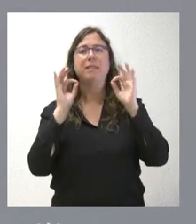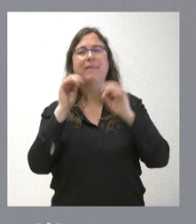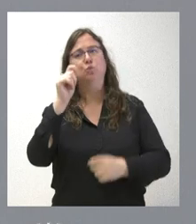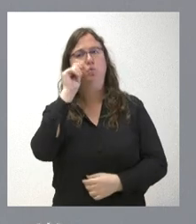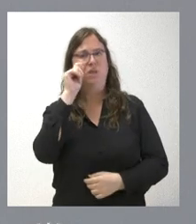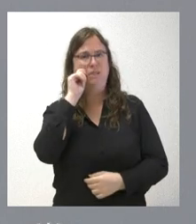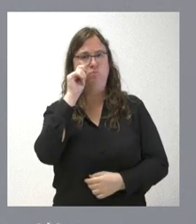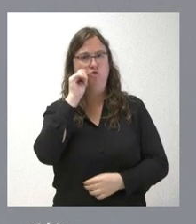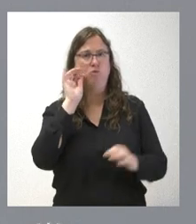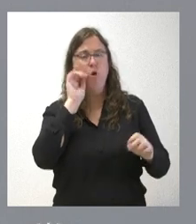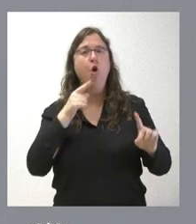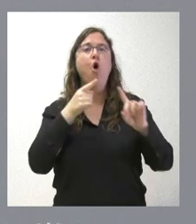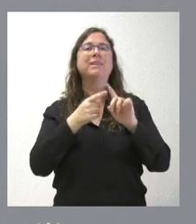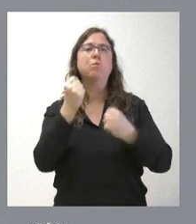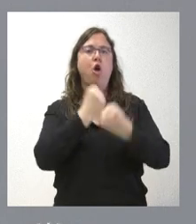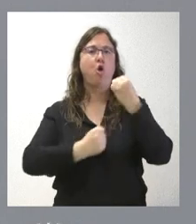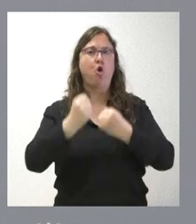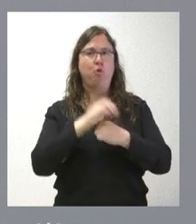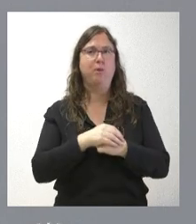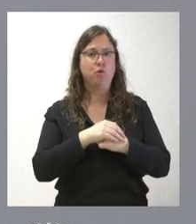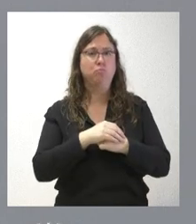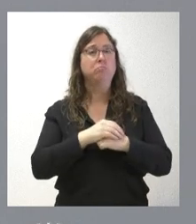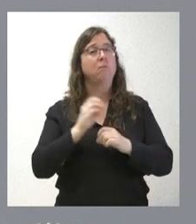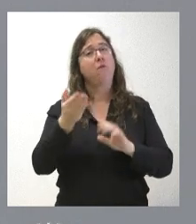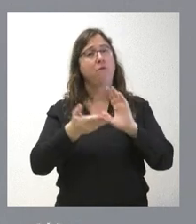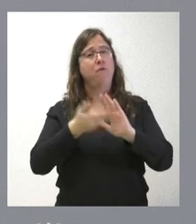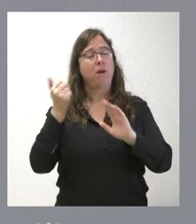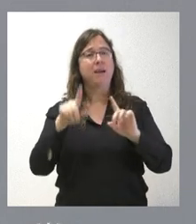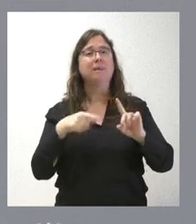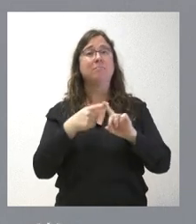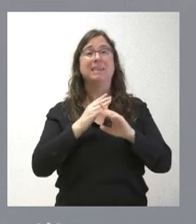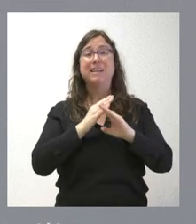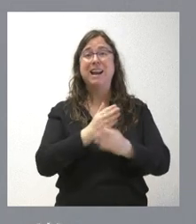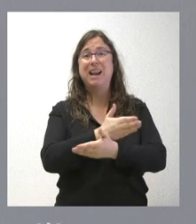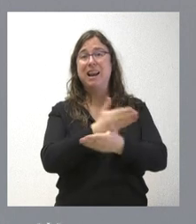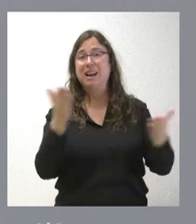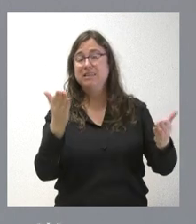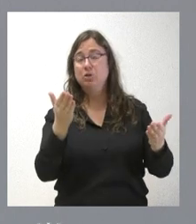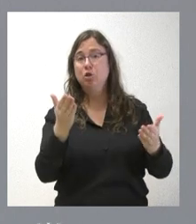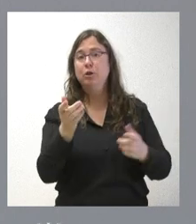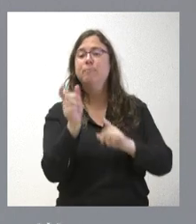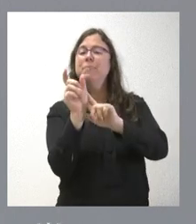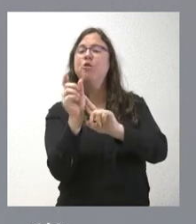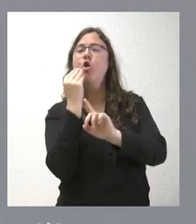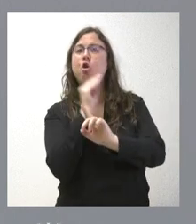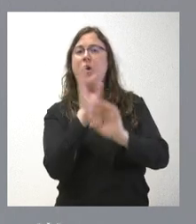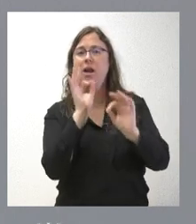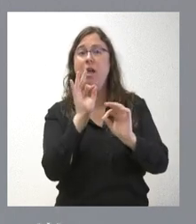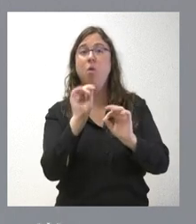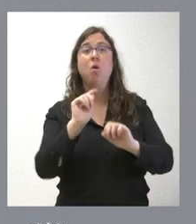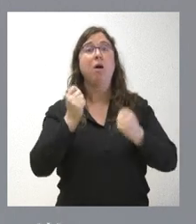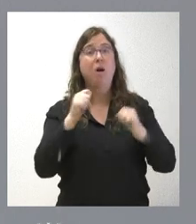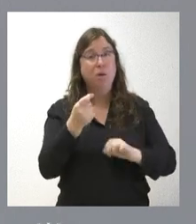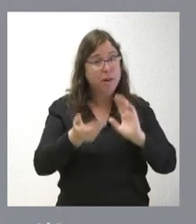turísticas con fines económicos, tasas que se han eliminado. Y en el resto de las tasas han congelado las tasas. A pesar del aumento de la inflación,